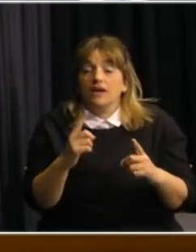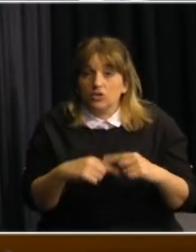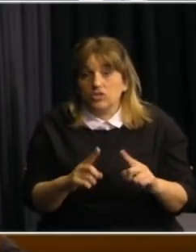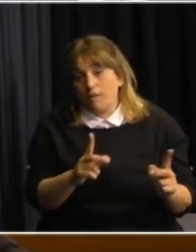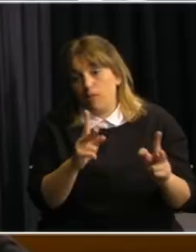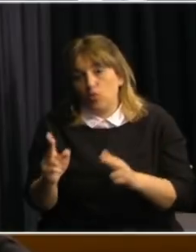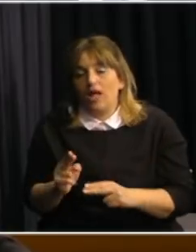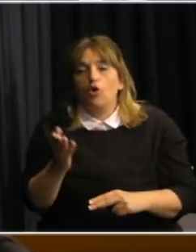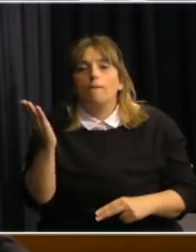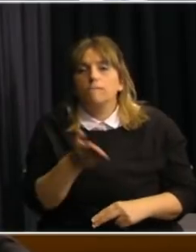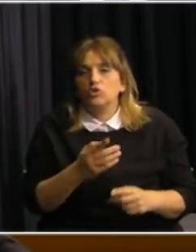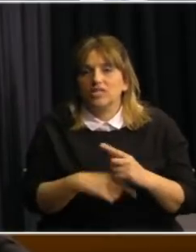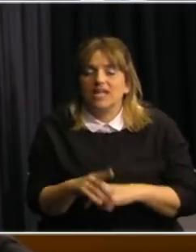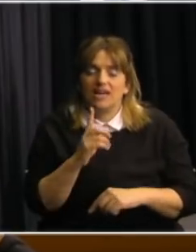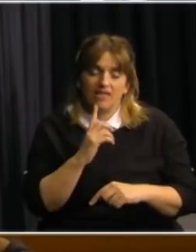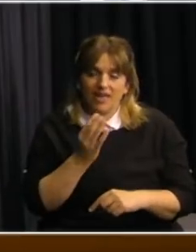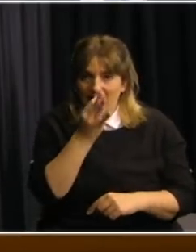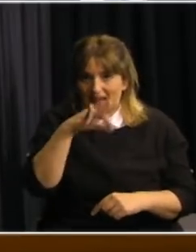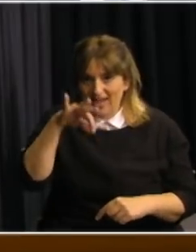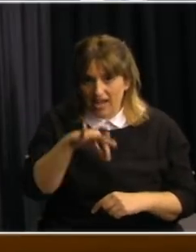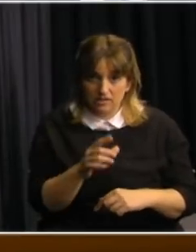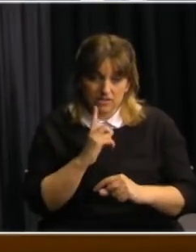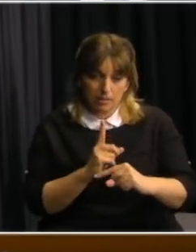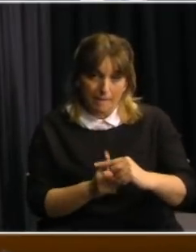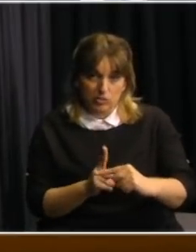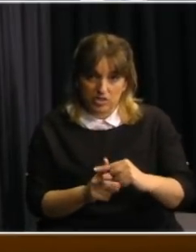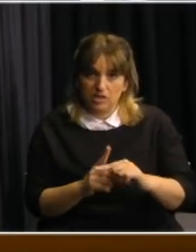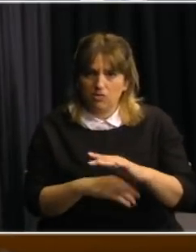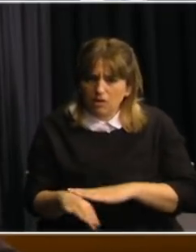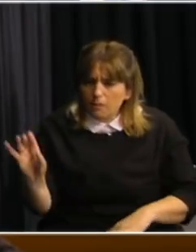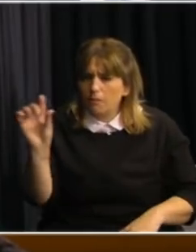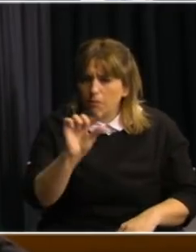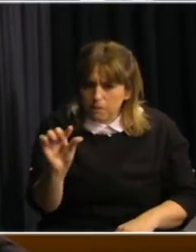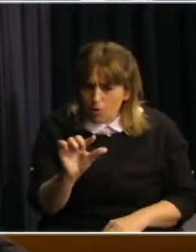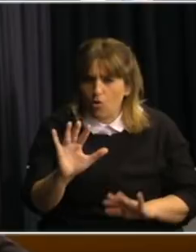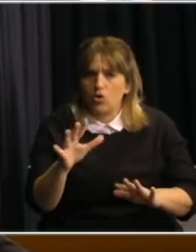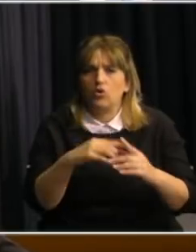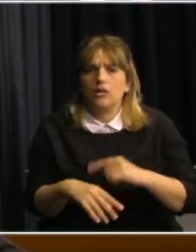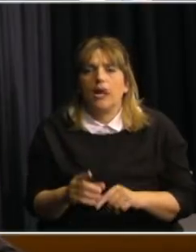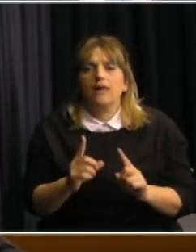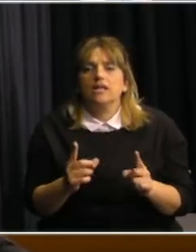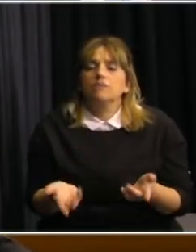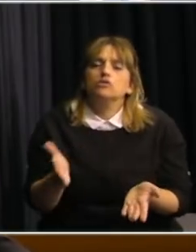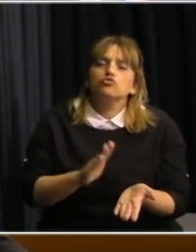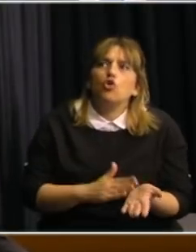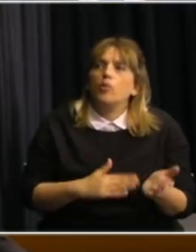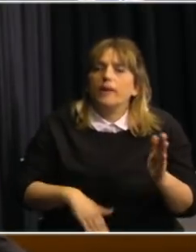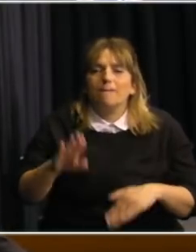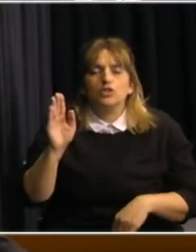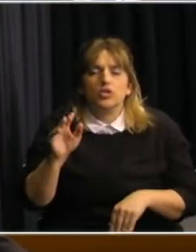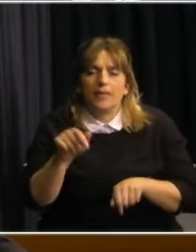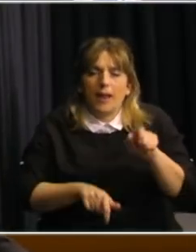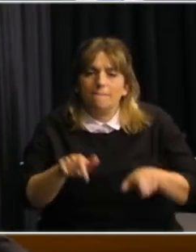Por un lado el porcentaje de test positivos, que era muy bajo, por otro lado el hecho de que a mayoría de los casos